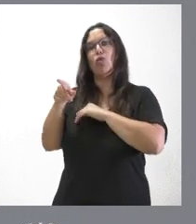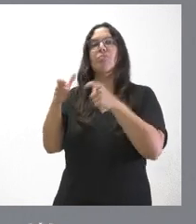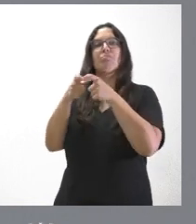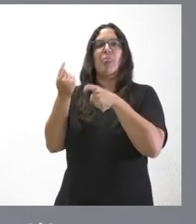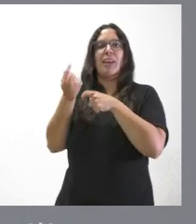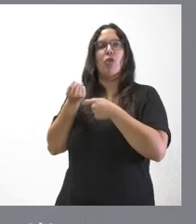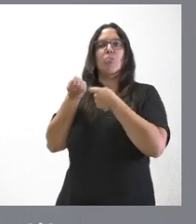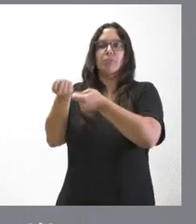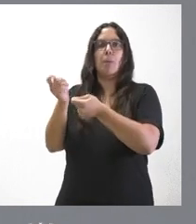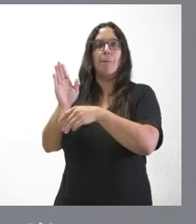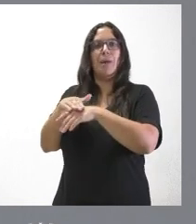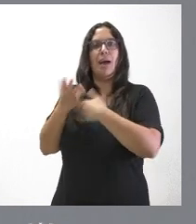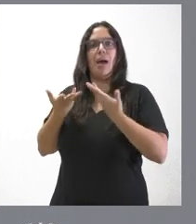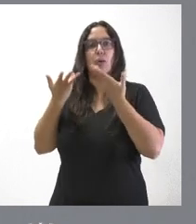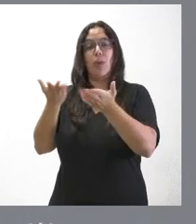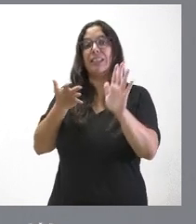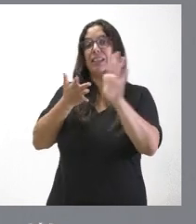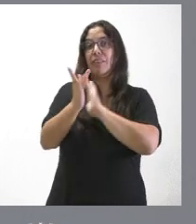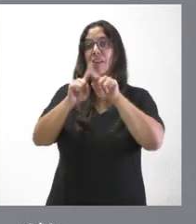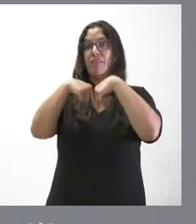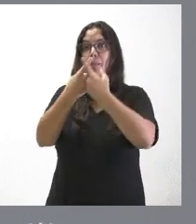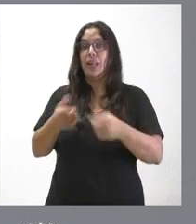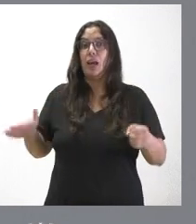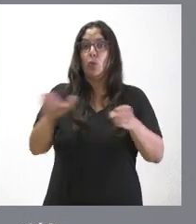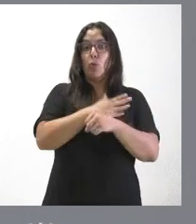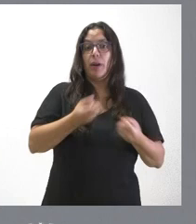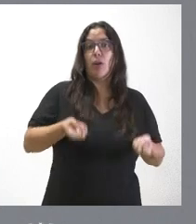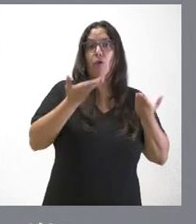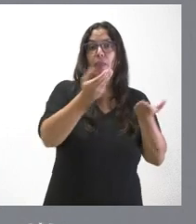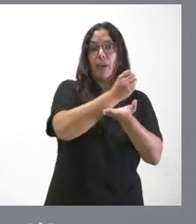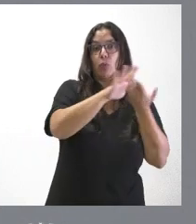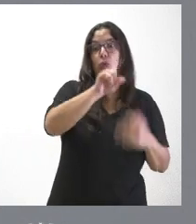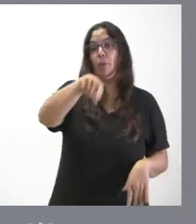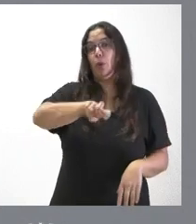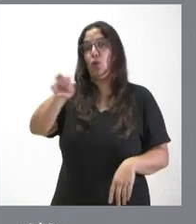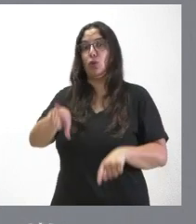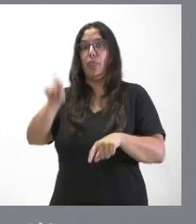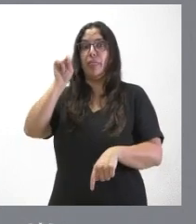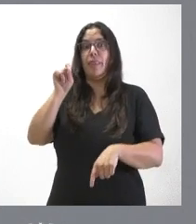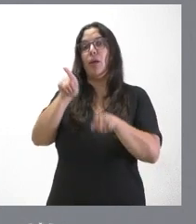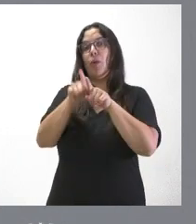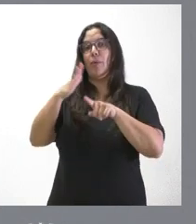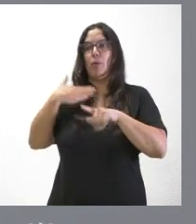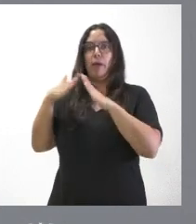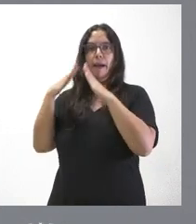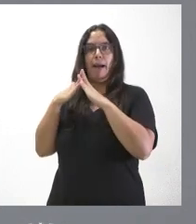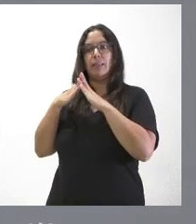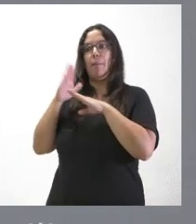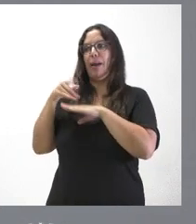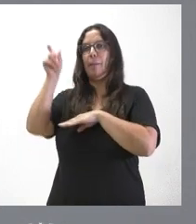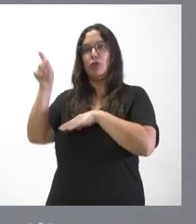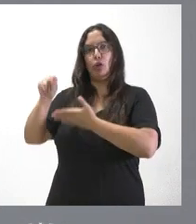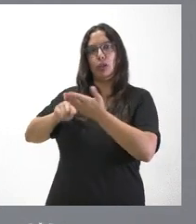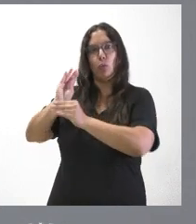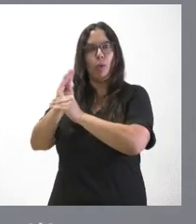no solamente a las familias a través de esta gratuidad, sino a aquellos que deciden tener al niño todavía en casa. Si ustedes se dan cuenta,